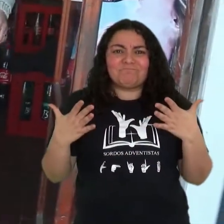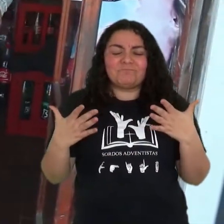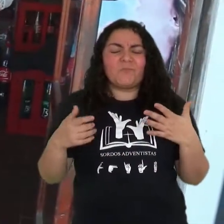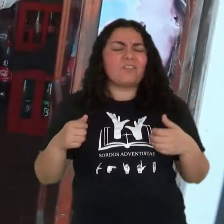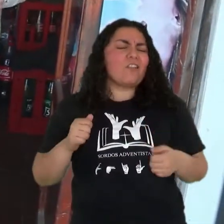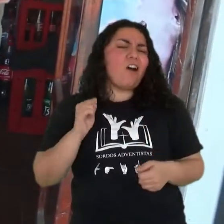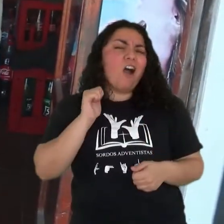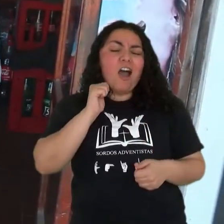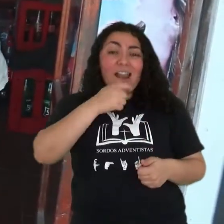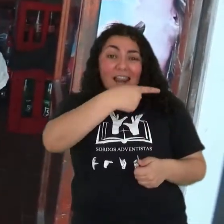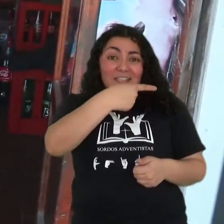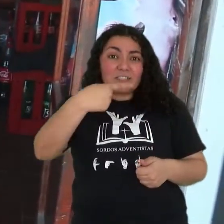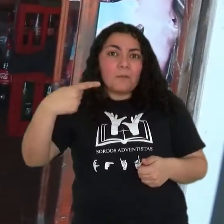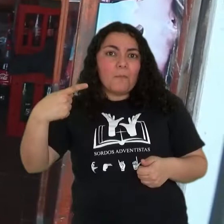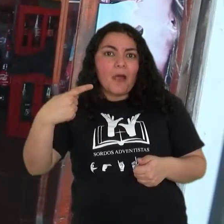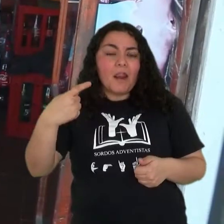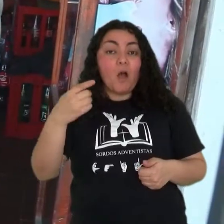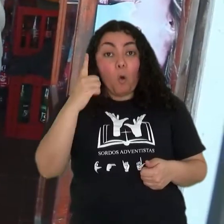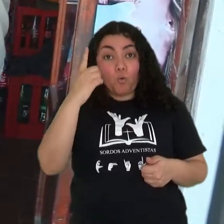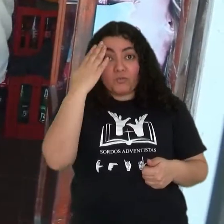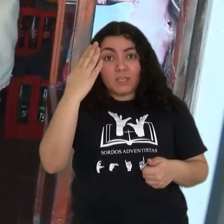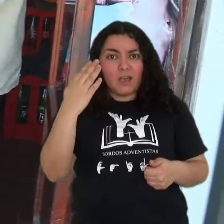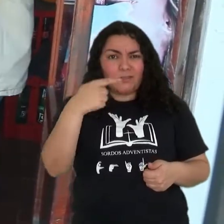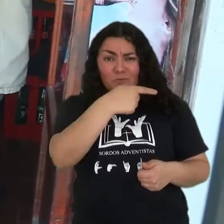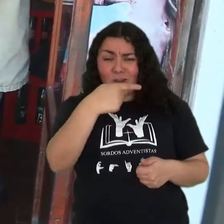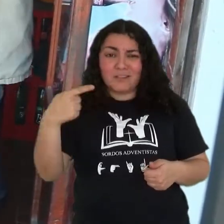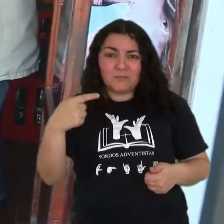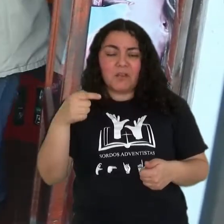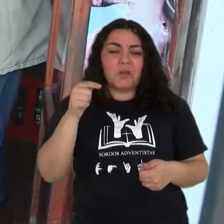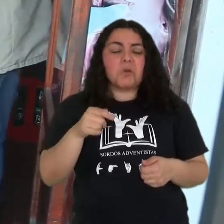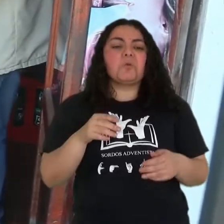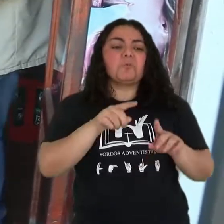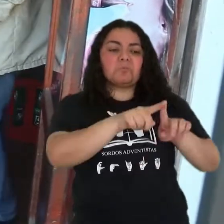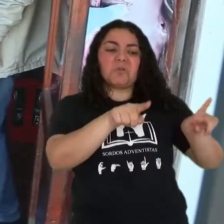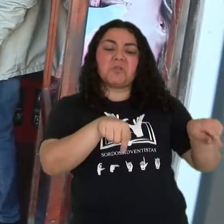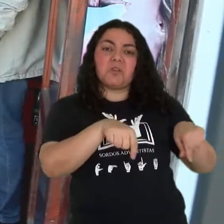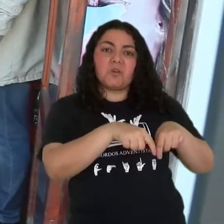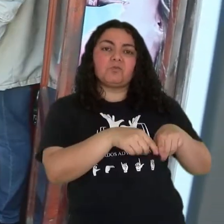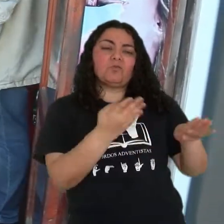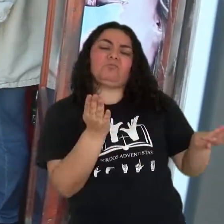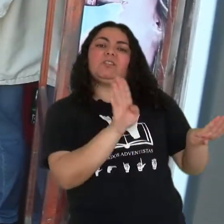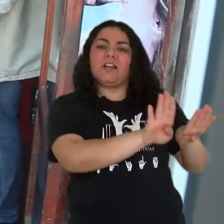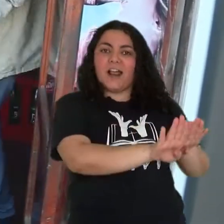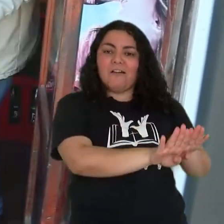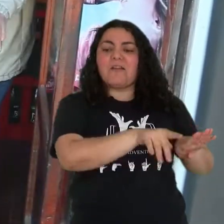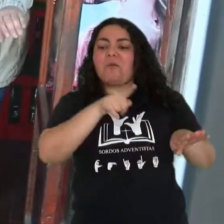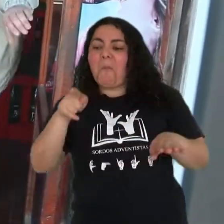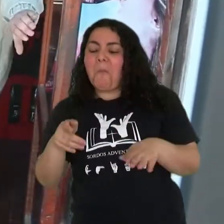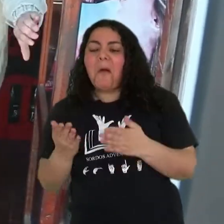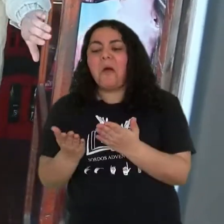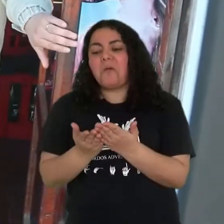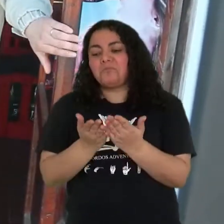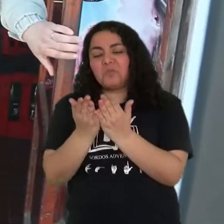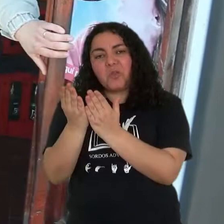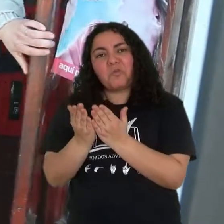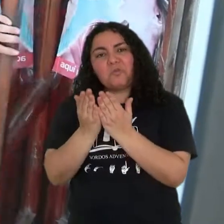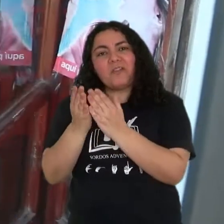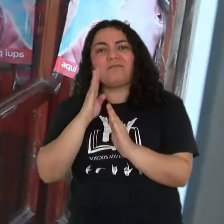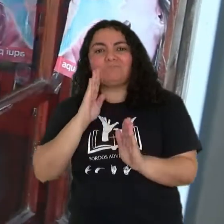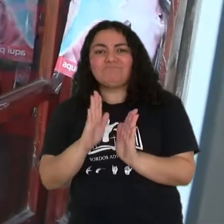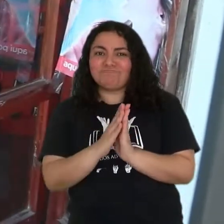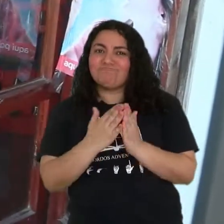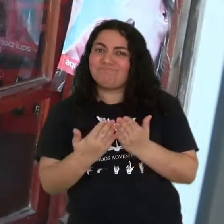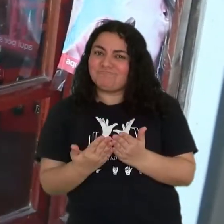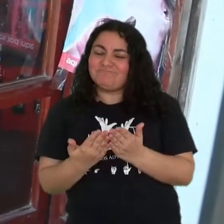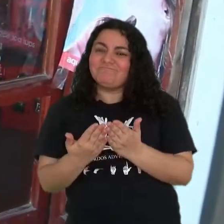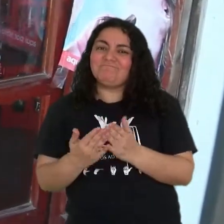Todas las semanas ellos se paraban un tiempo en su trabajo, cerraban el almacén y estudiaban las verdades de la Palabra de